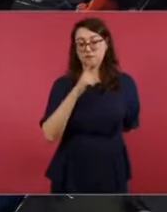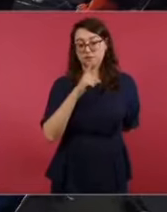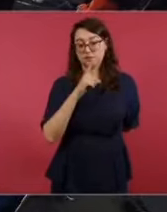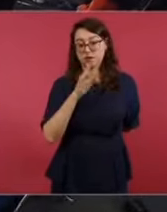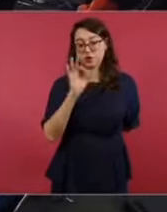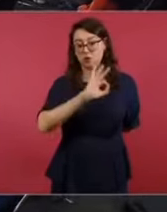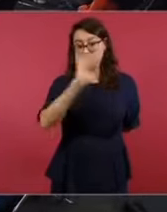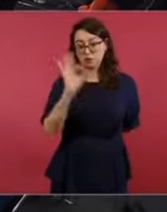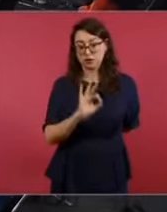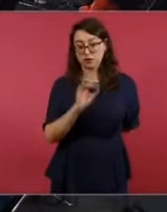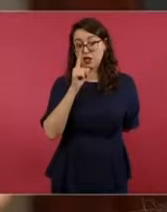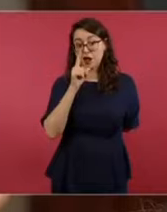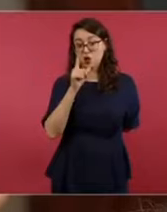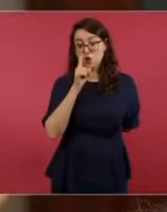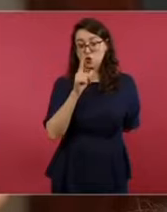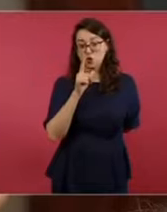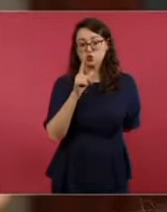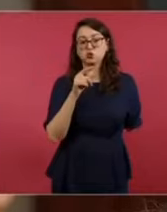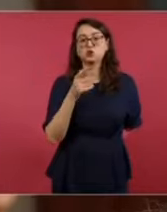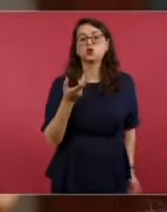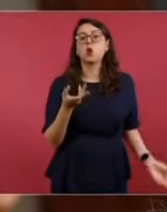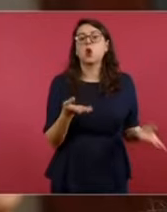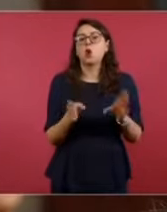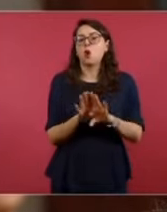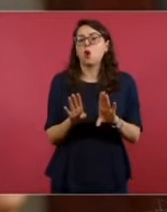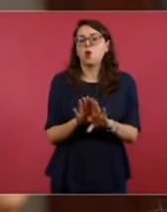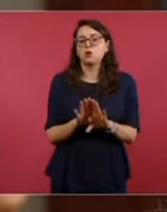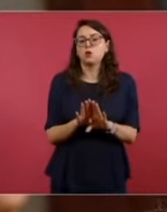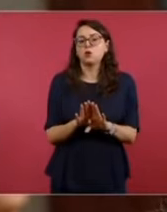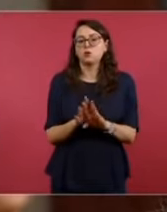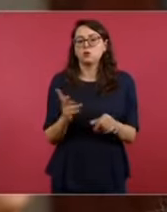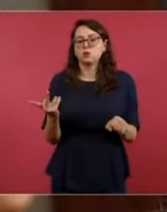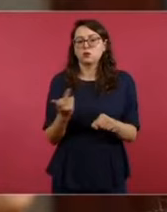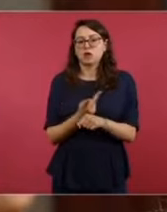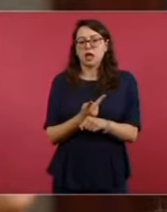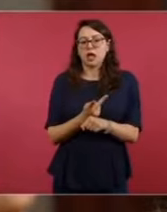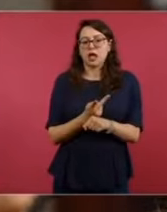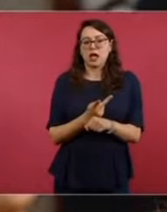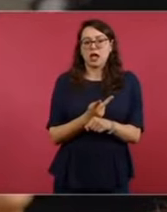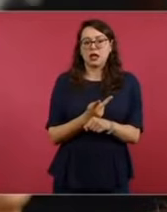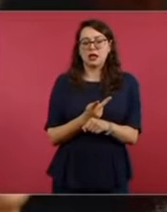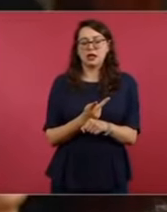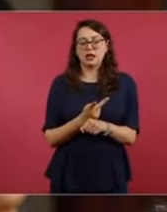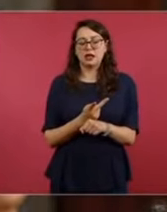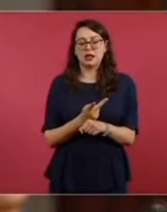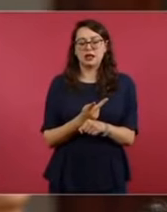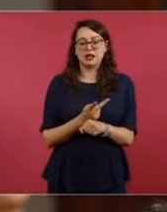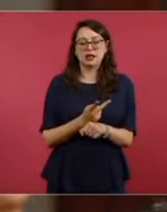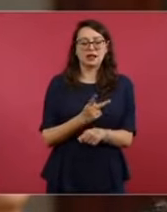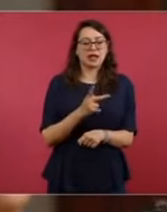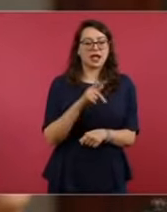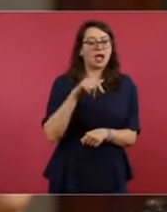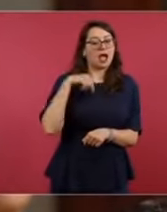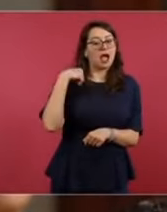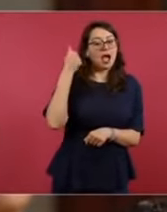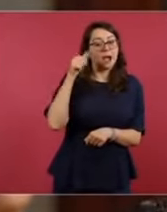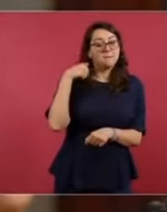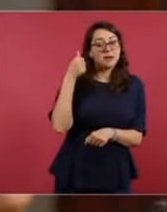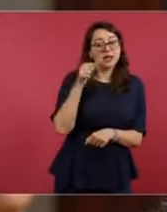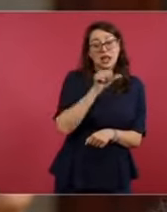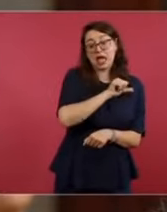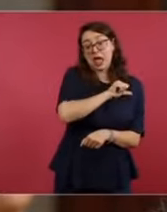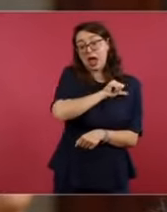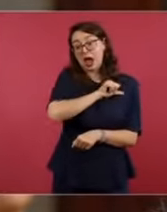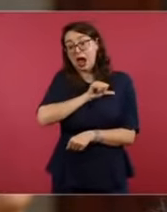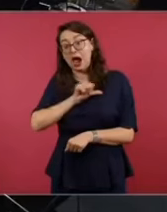¿Sobre qué posibilidades se tienen para que se amplíe de abril a noviembre el subsidio, como lo ha